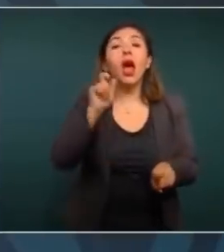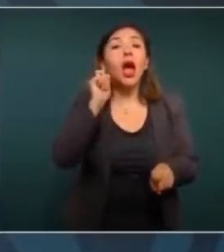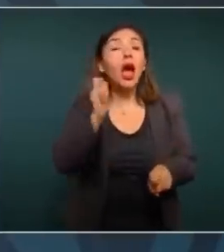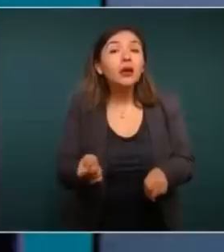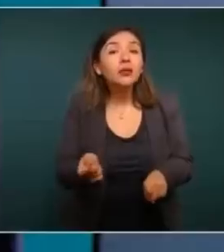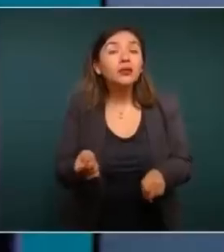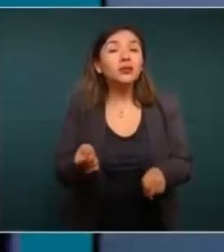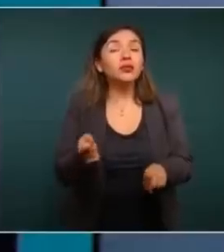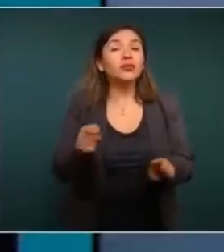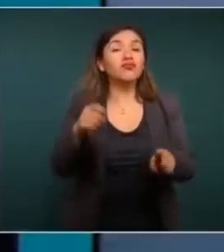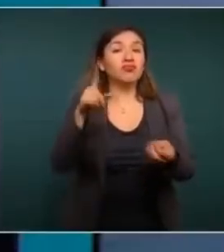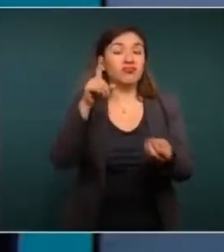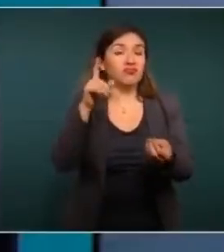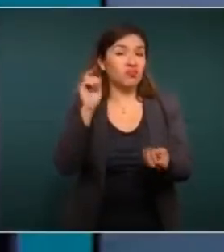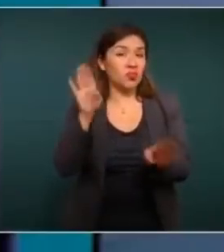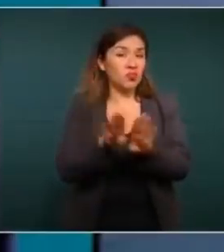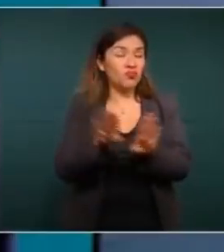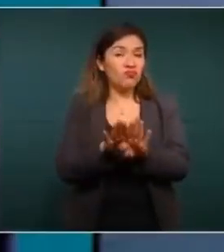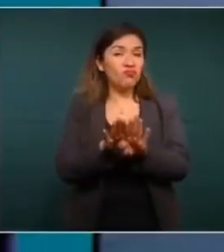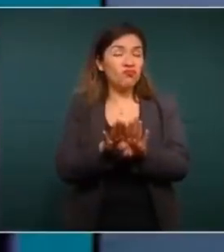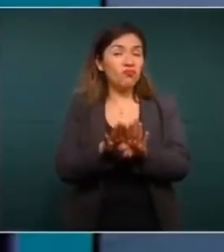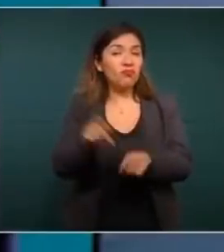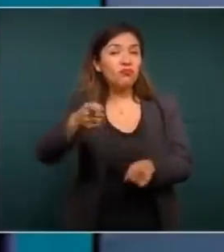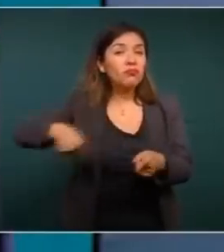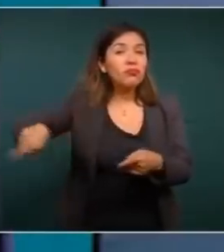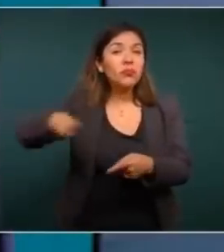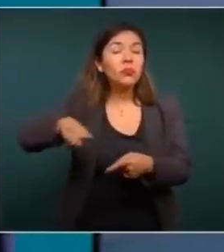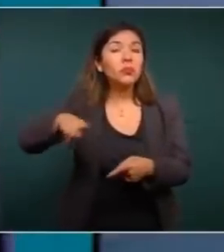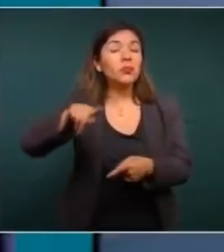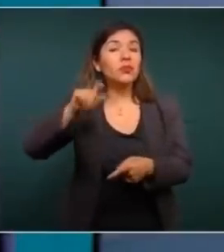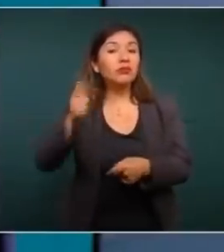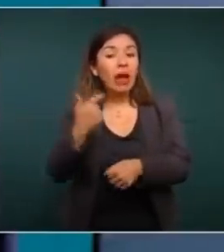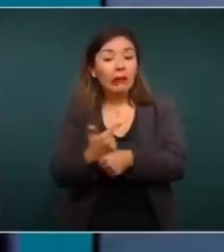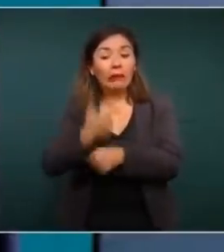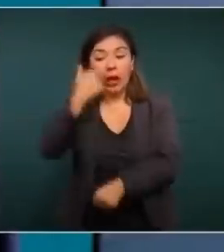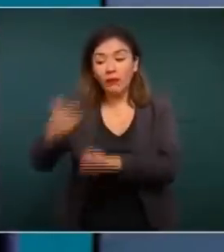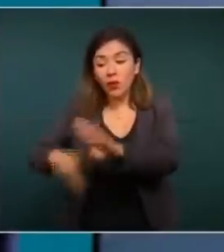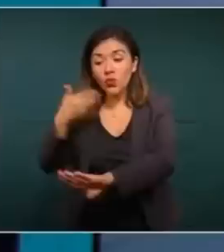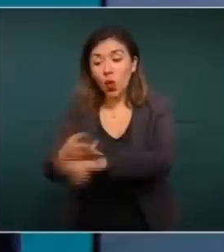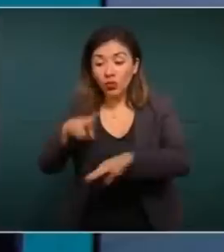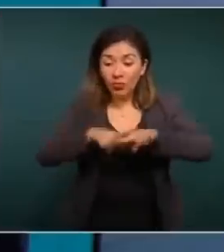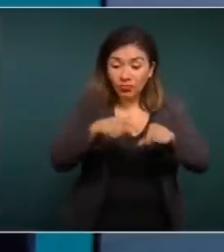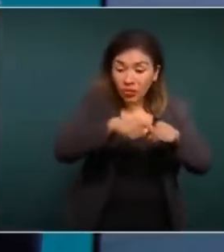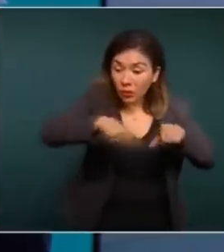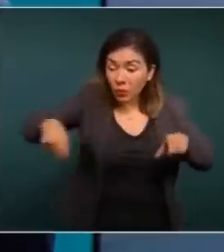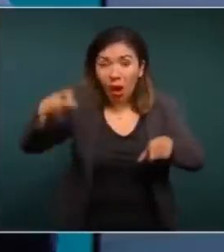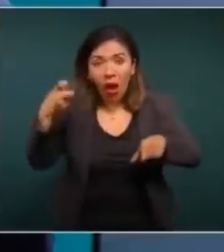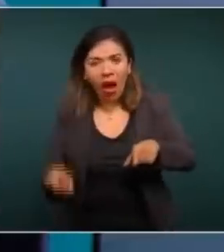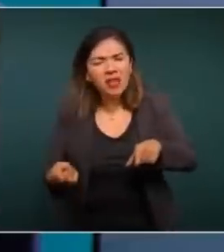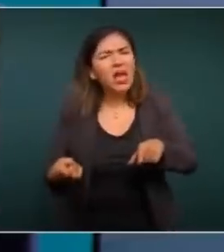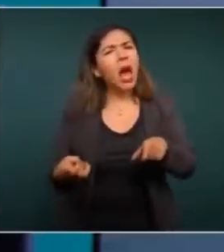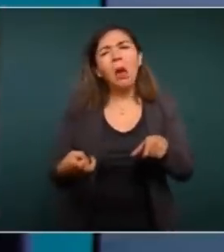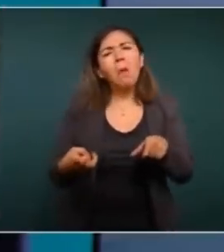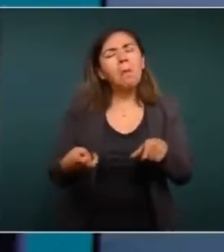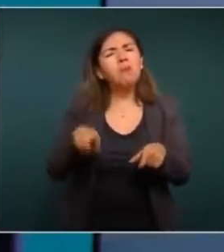que podrían resultar afectados o presuntamente afectados,